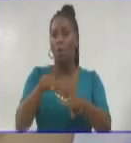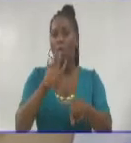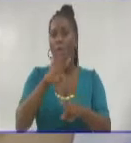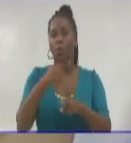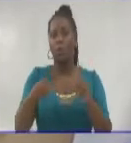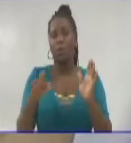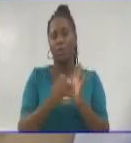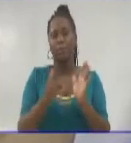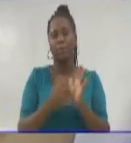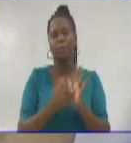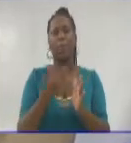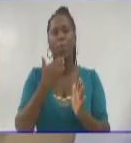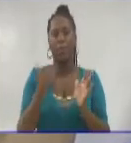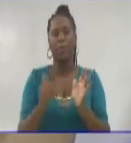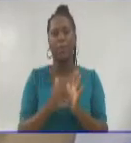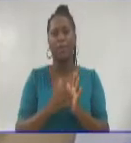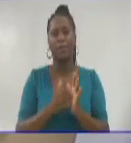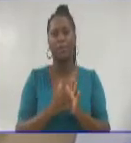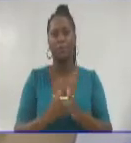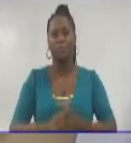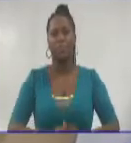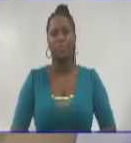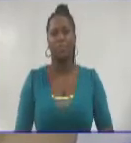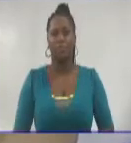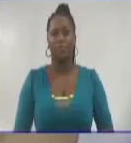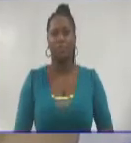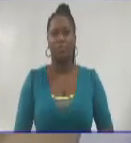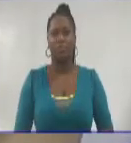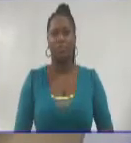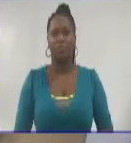de la tarde. Tengan todos un feliz fin de semana.